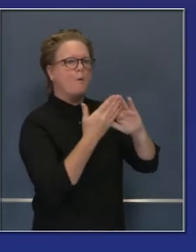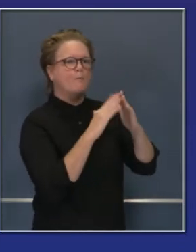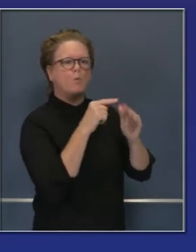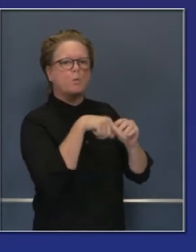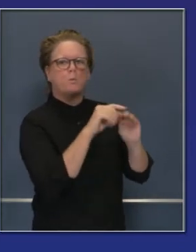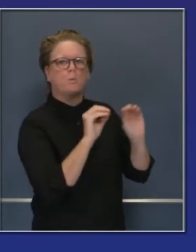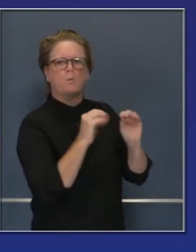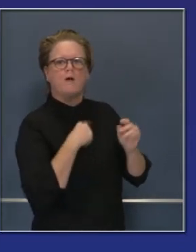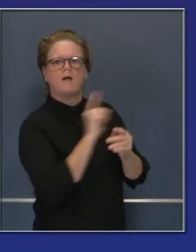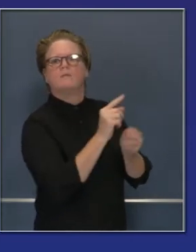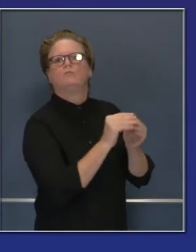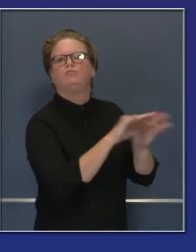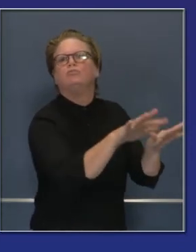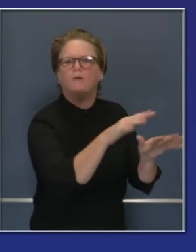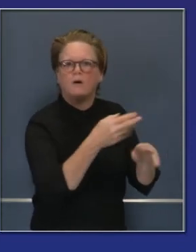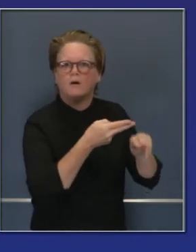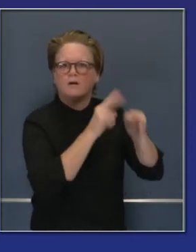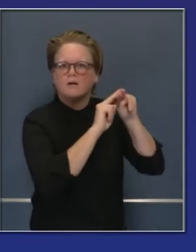las comunidades en general.